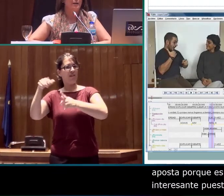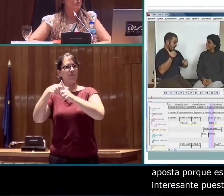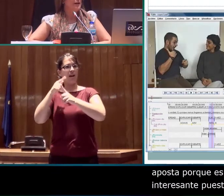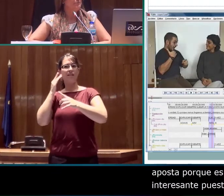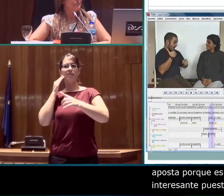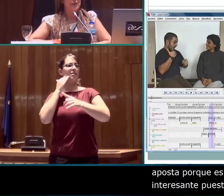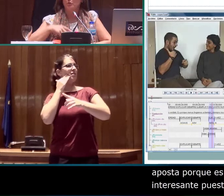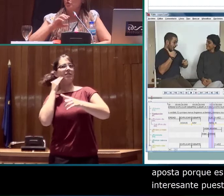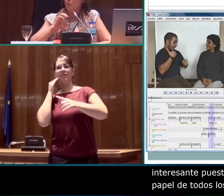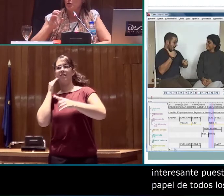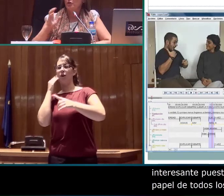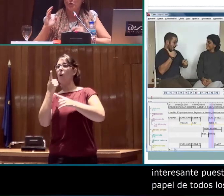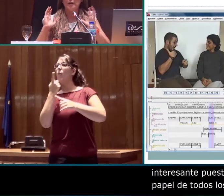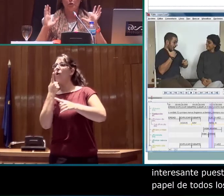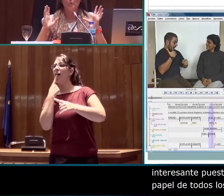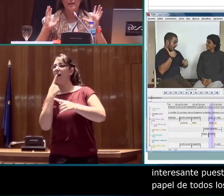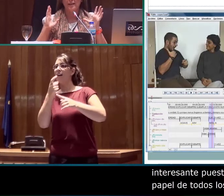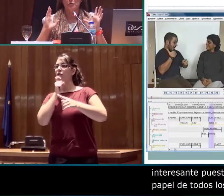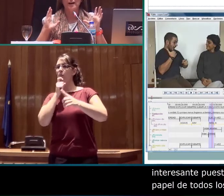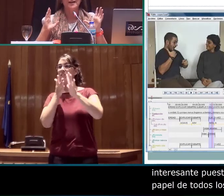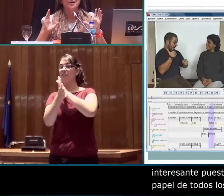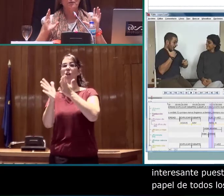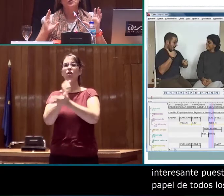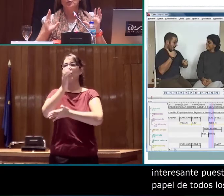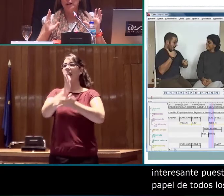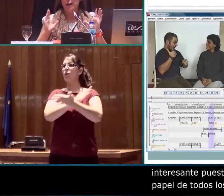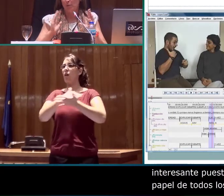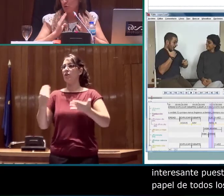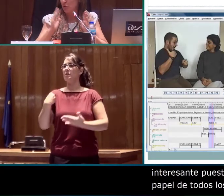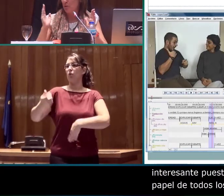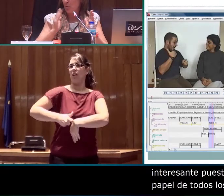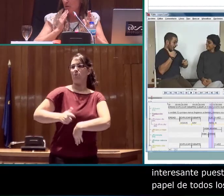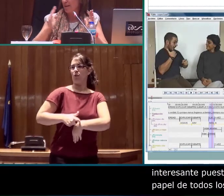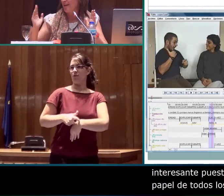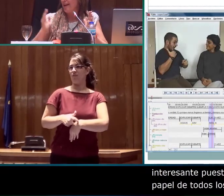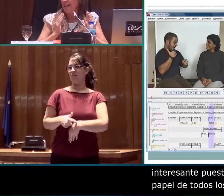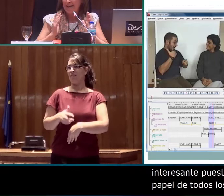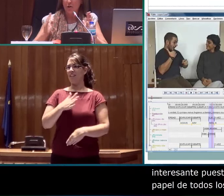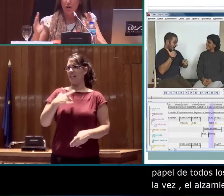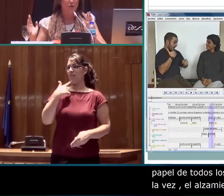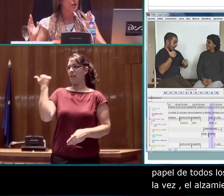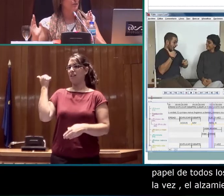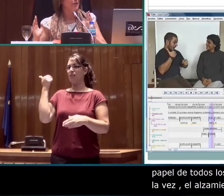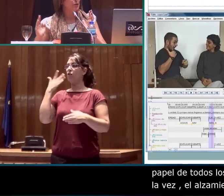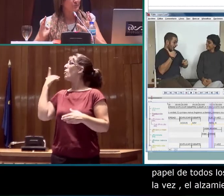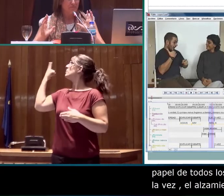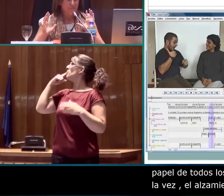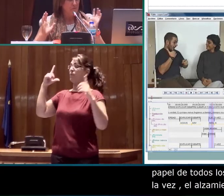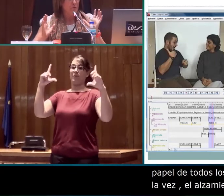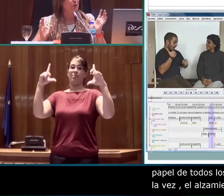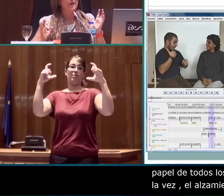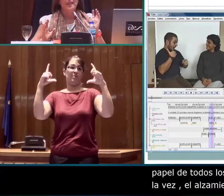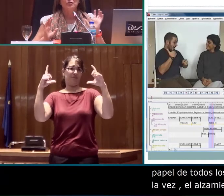mueve la boca. Esto, por supuesto, es una toma, es una foto fija, pero esto se puede ver en el recorrido del vídeo, ¿no?